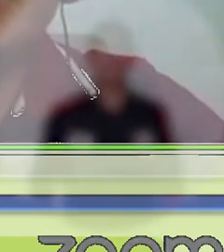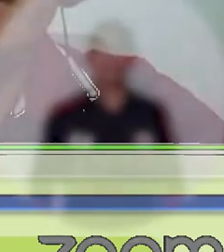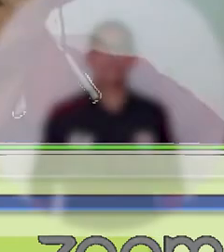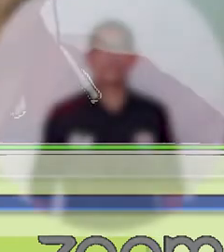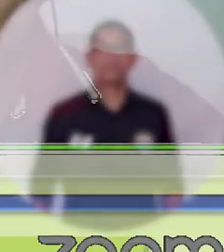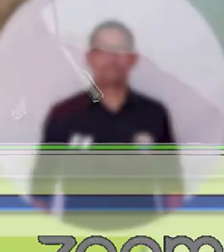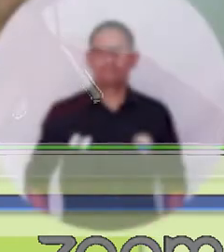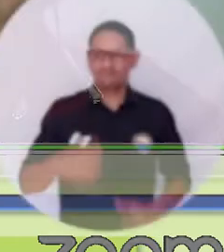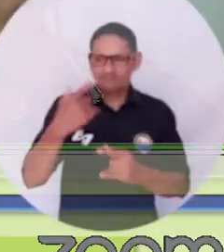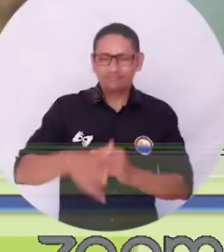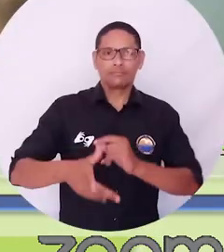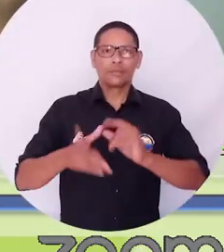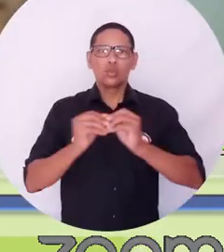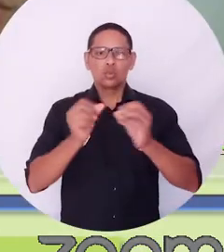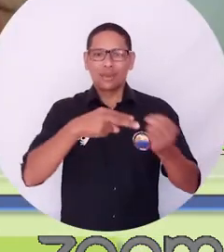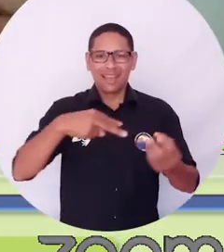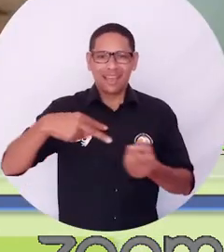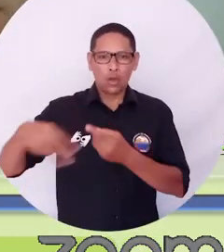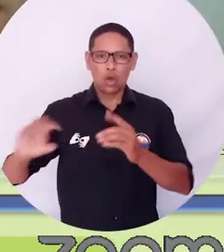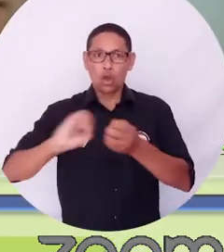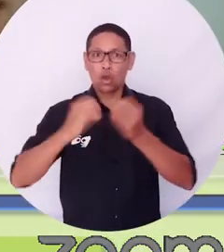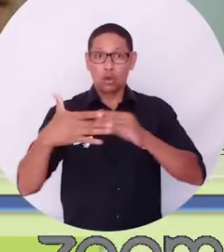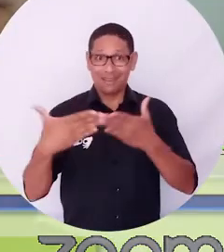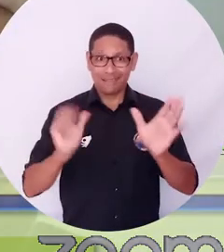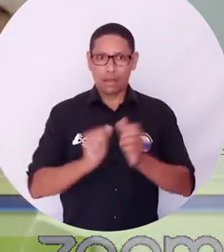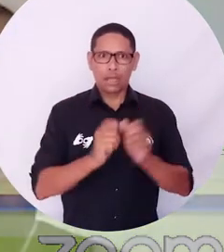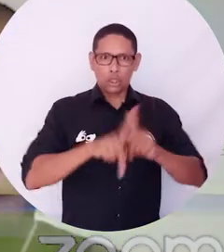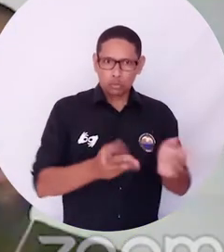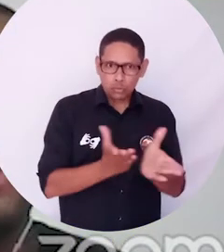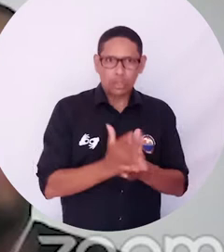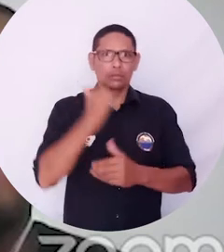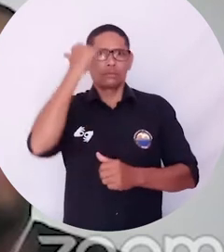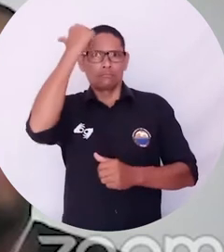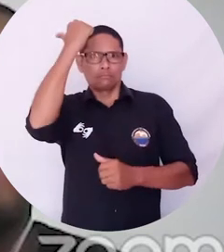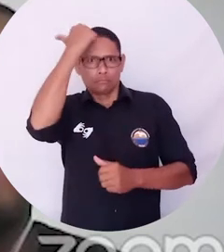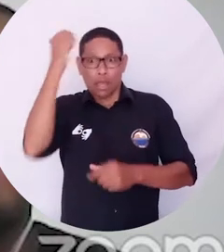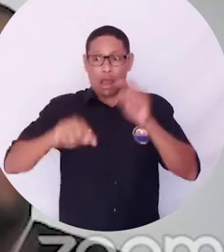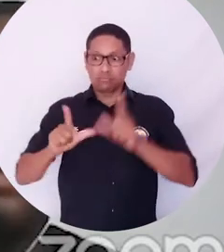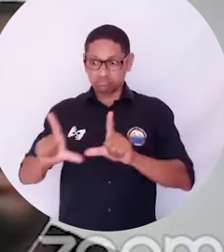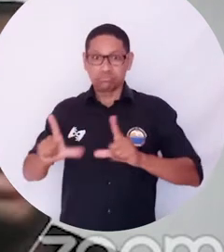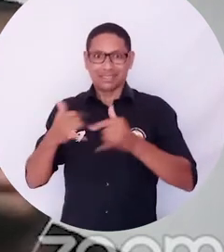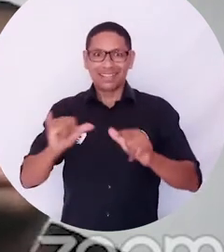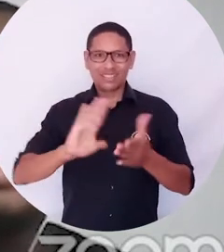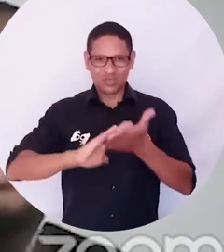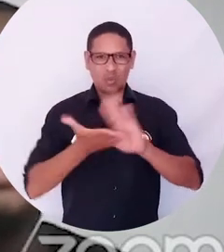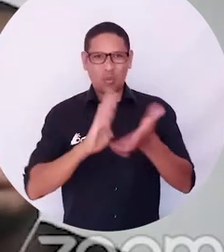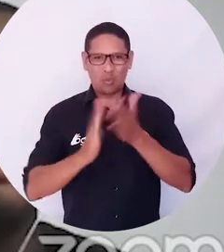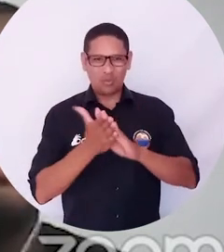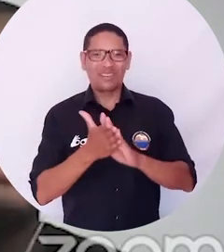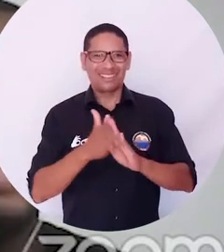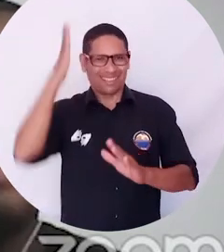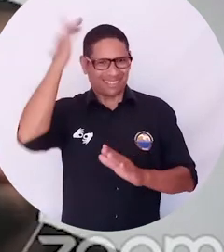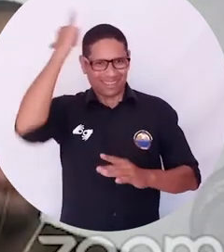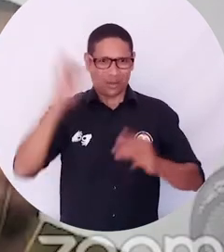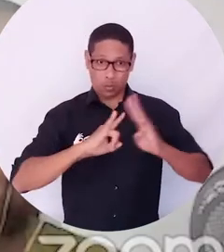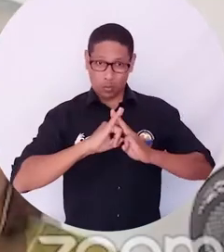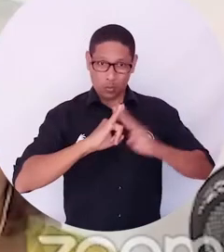A través de la iniciativa Educación con Código Abierto, estudiantes, docentes, egresados y miembros de la comunidad académica de